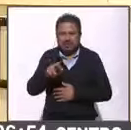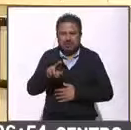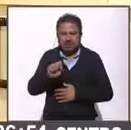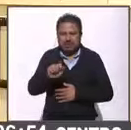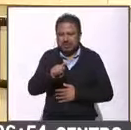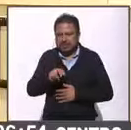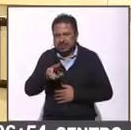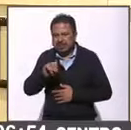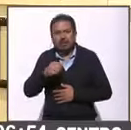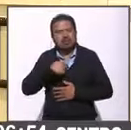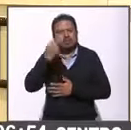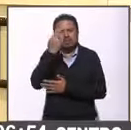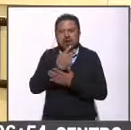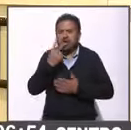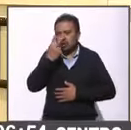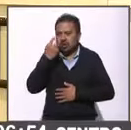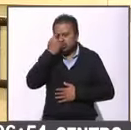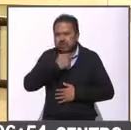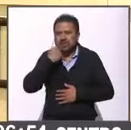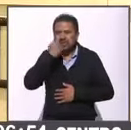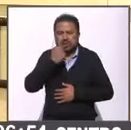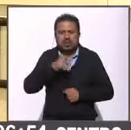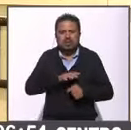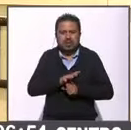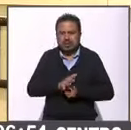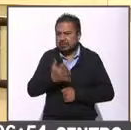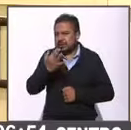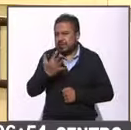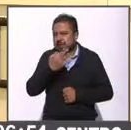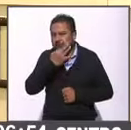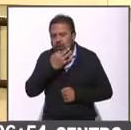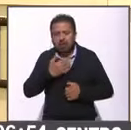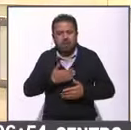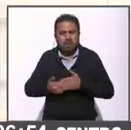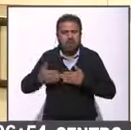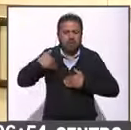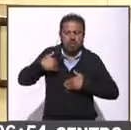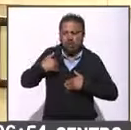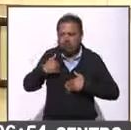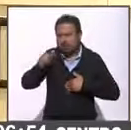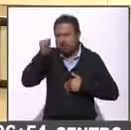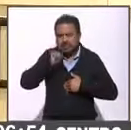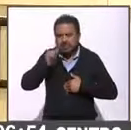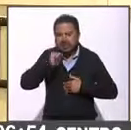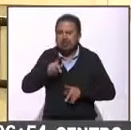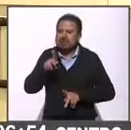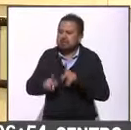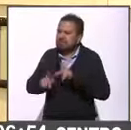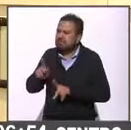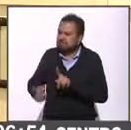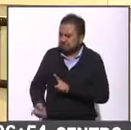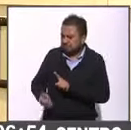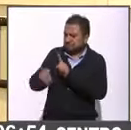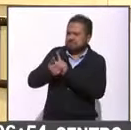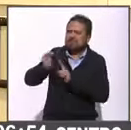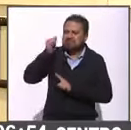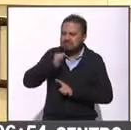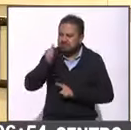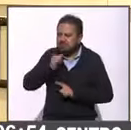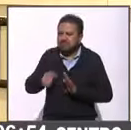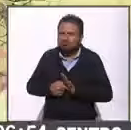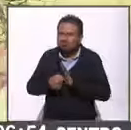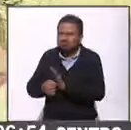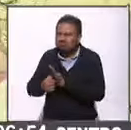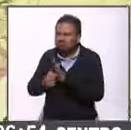Dibujamos durante dos horas poses de cinco minutos con modelos siempre, platicamos mucho, enseñamos nuestros